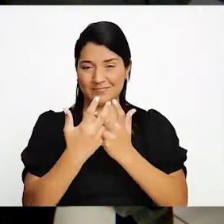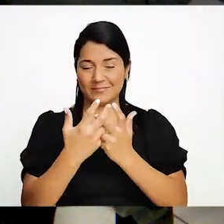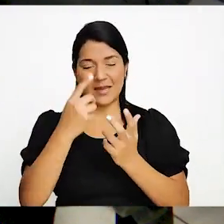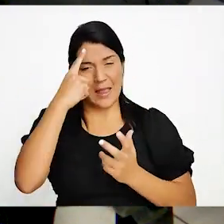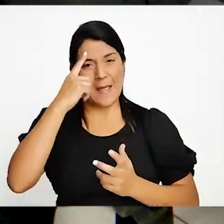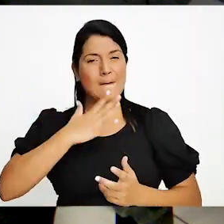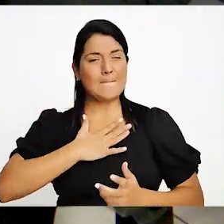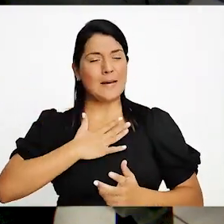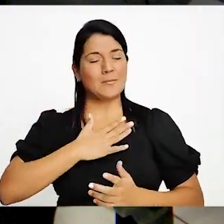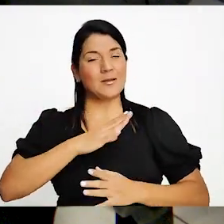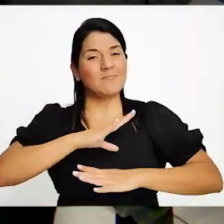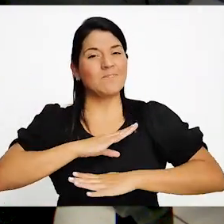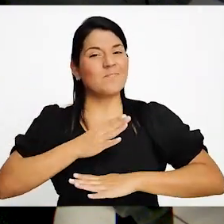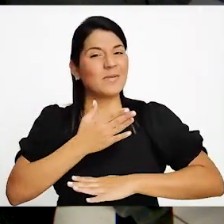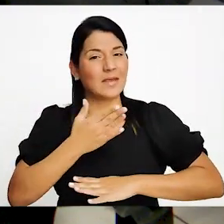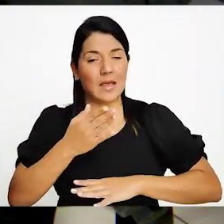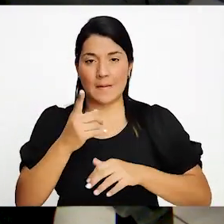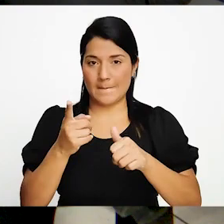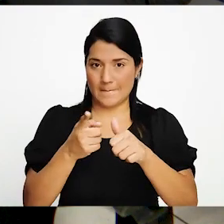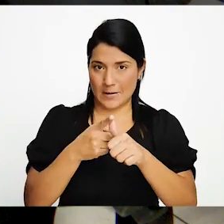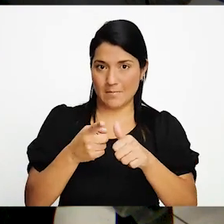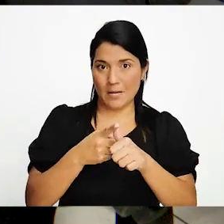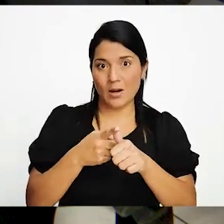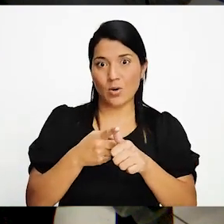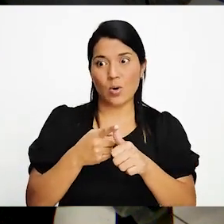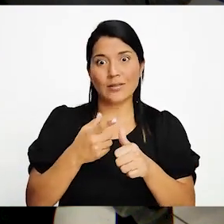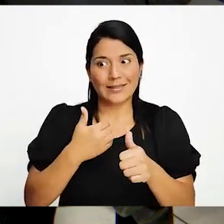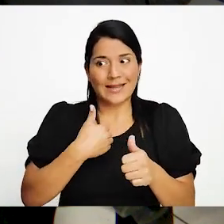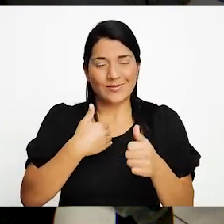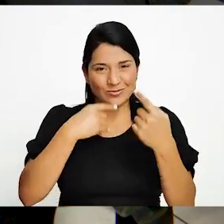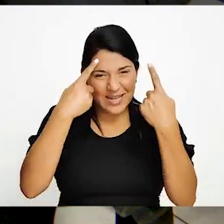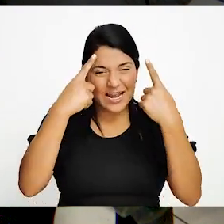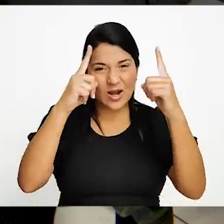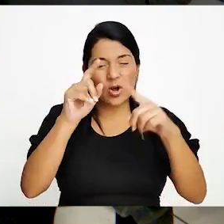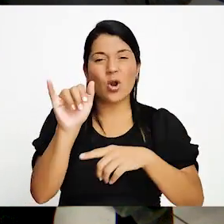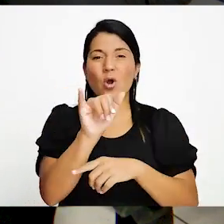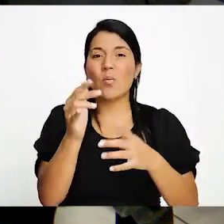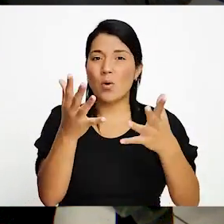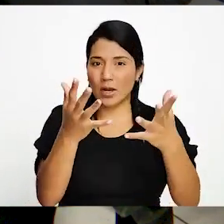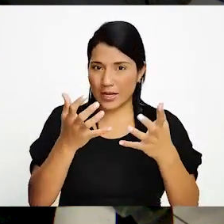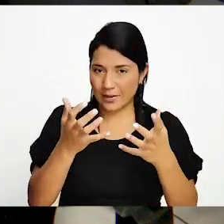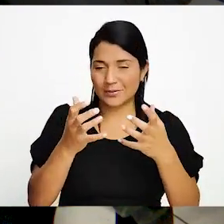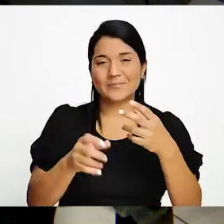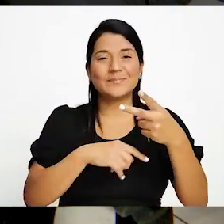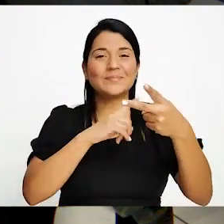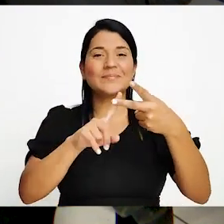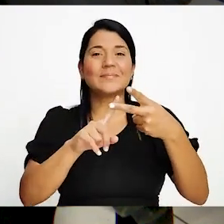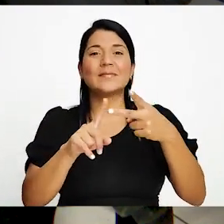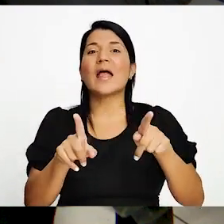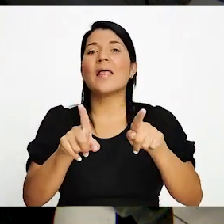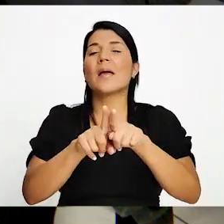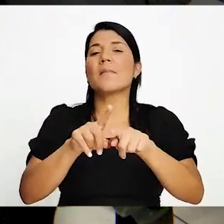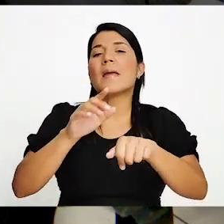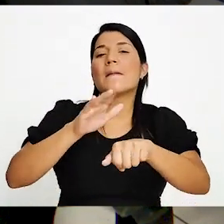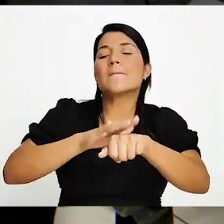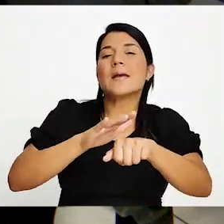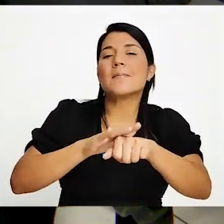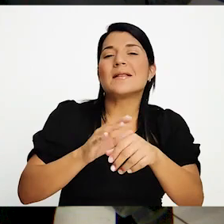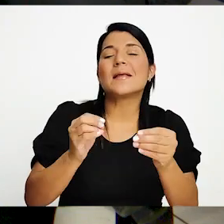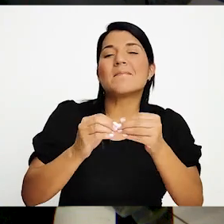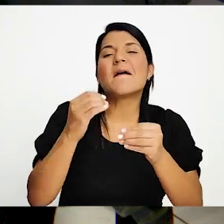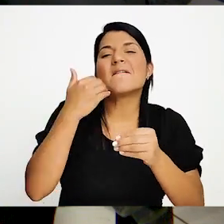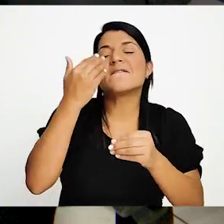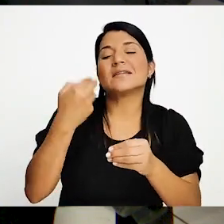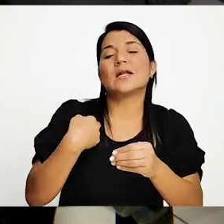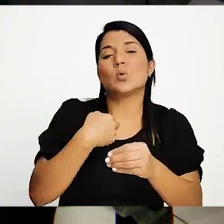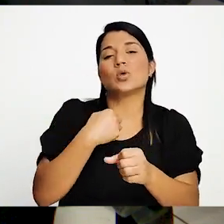que, primero, nos ha dado el resultado que nosotros queremos. Segundo, nos facilita la fiscalización.